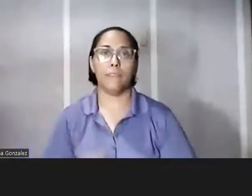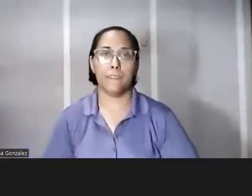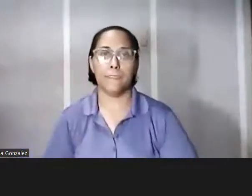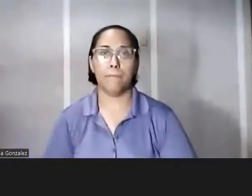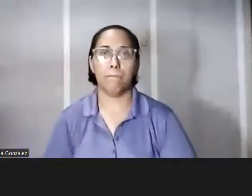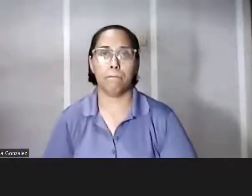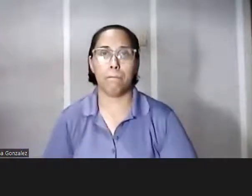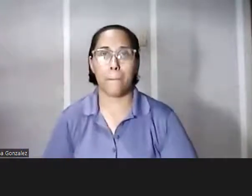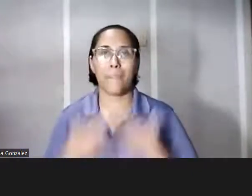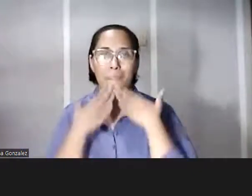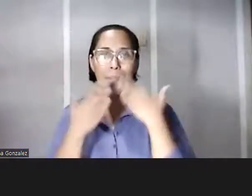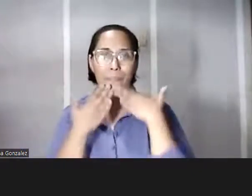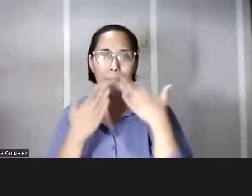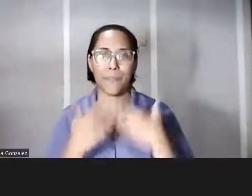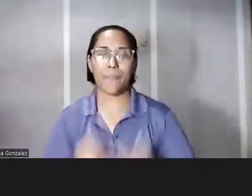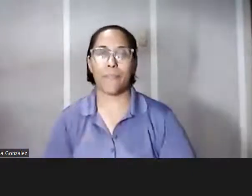Gracias.